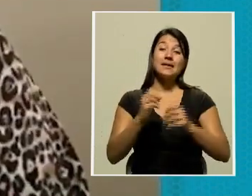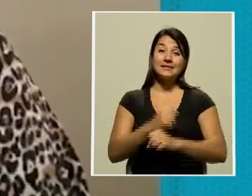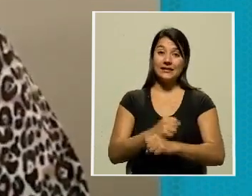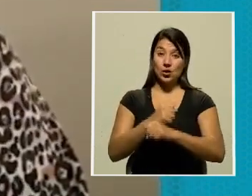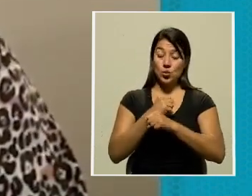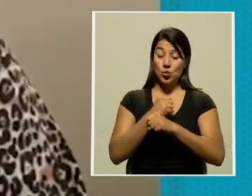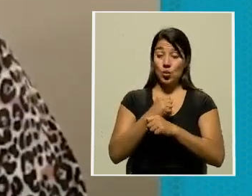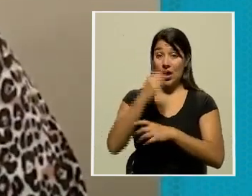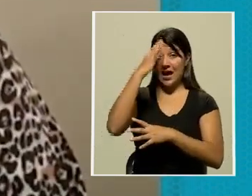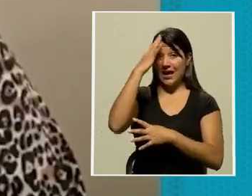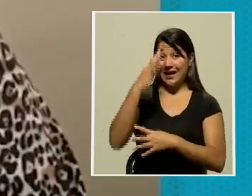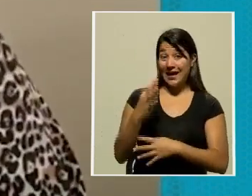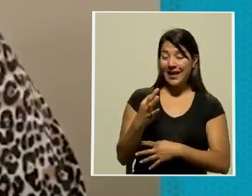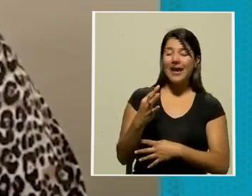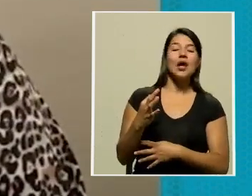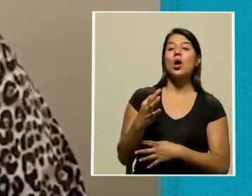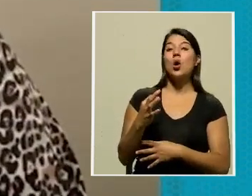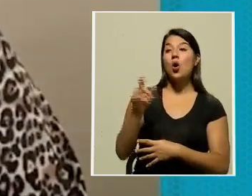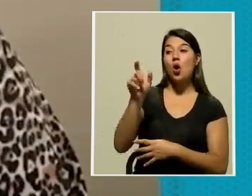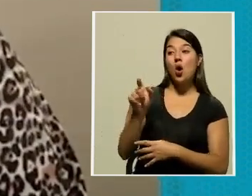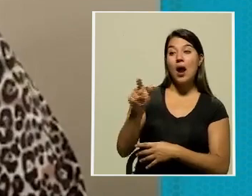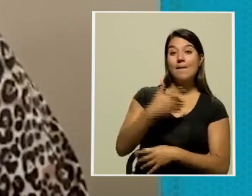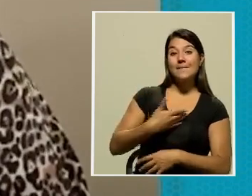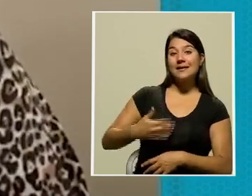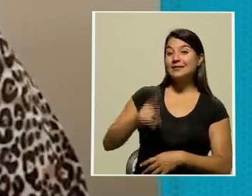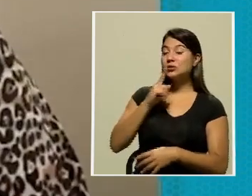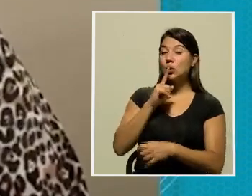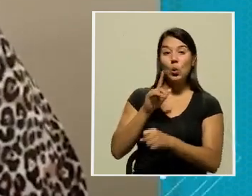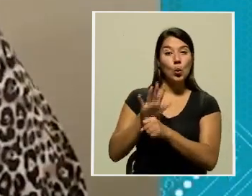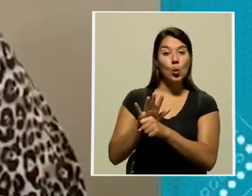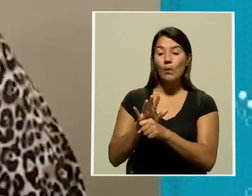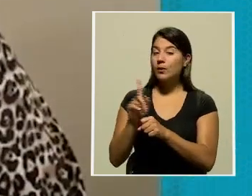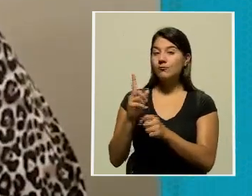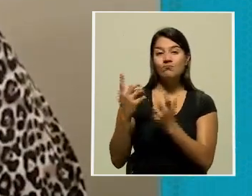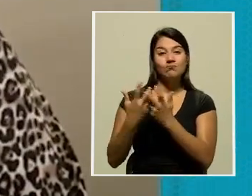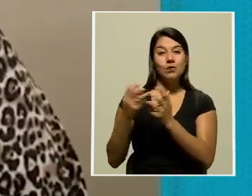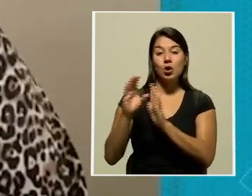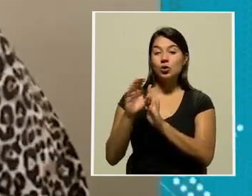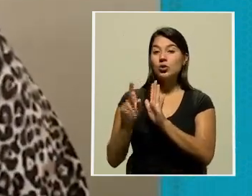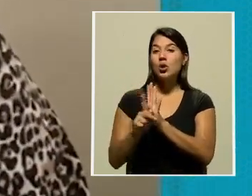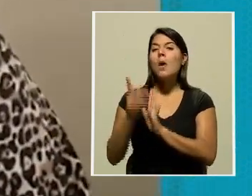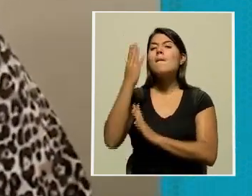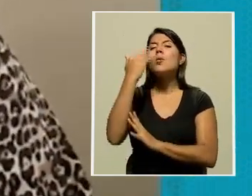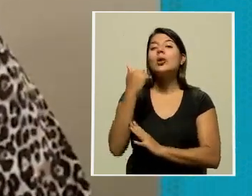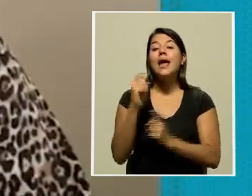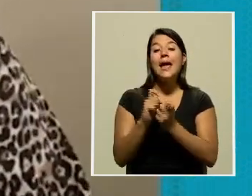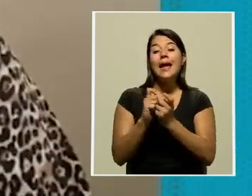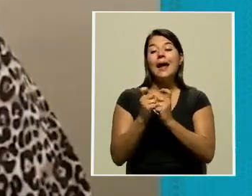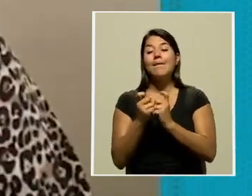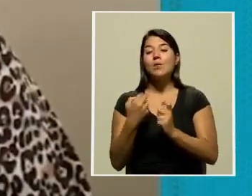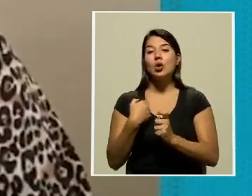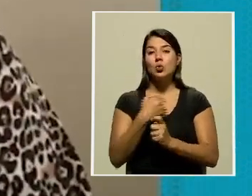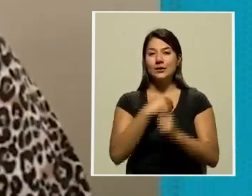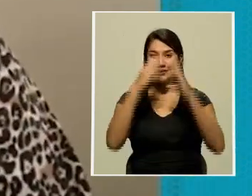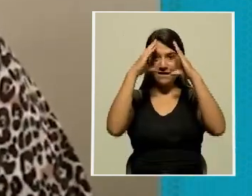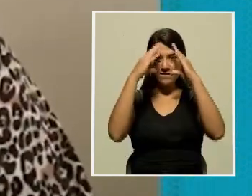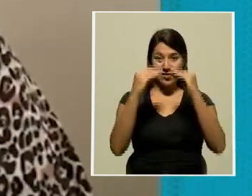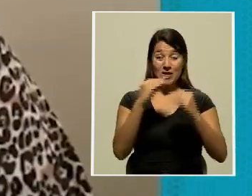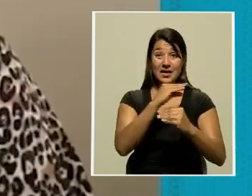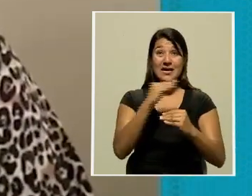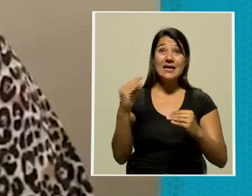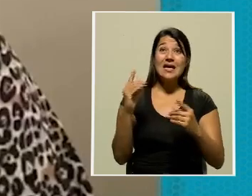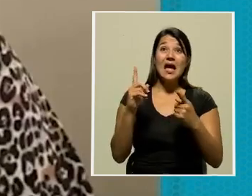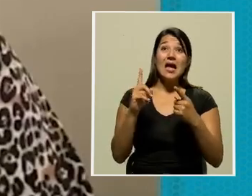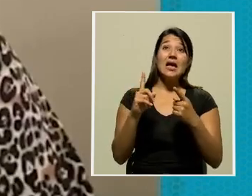que aquí el que se saltó la Constitución fue él, al manipular los datos nuestros y a estas alturas ni siquiera